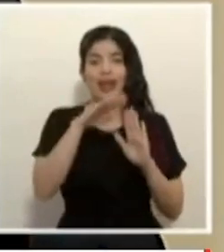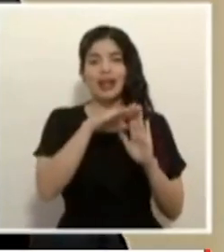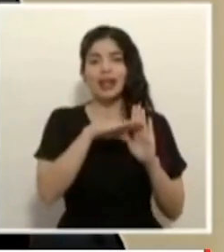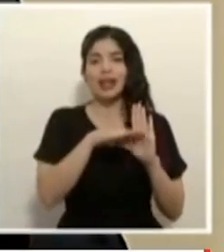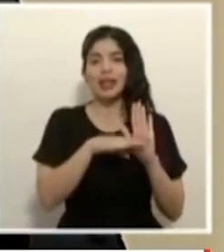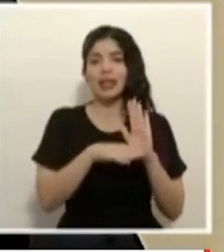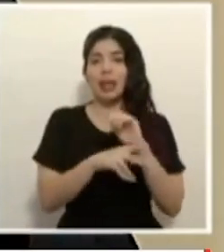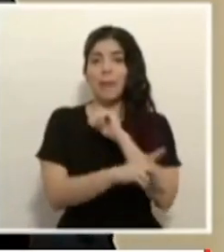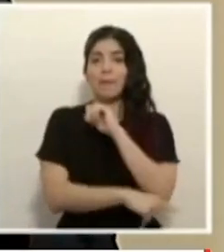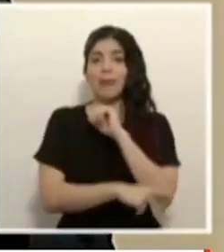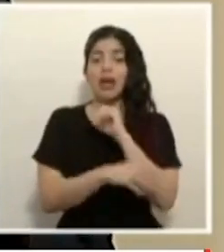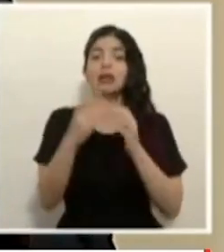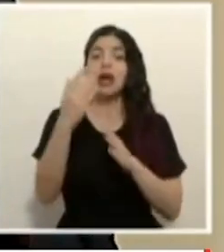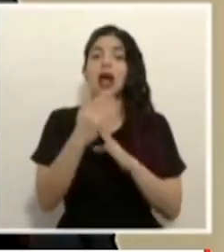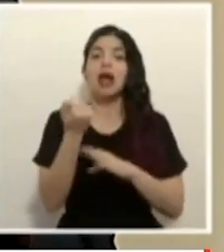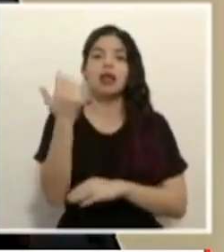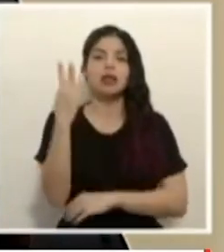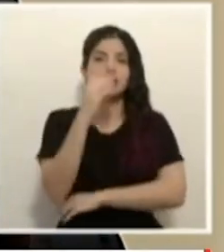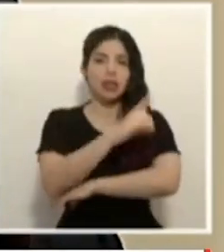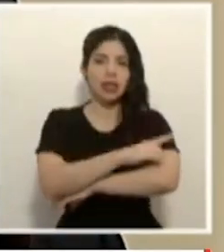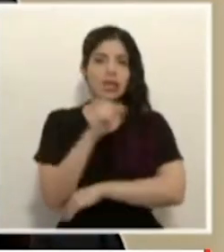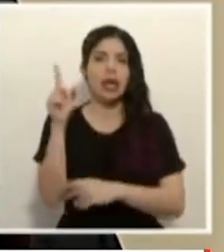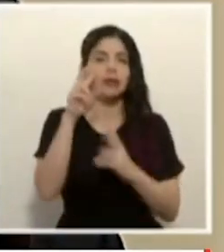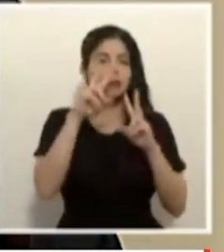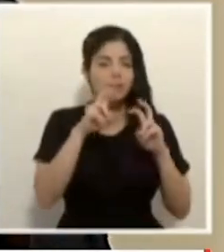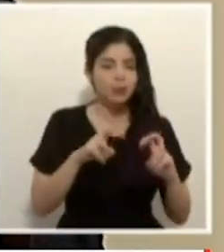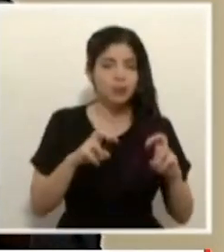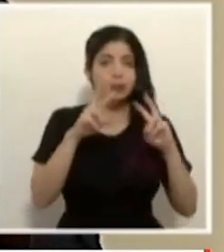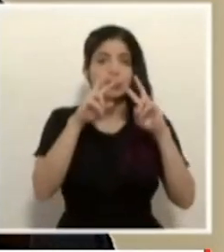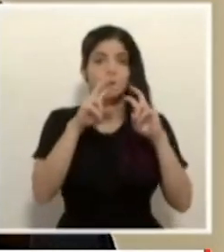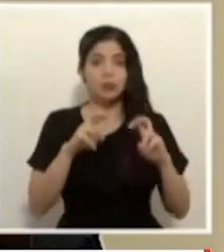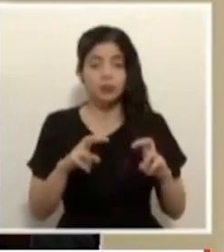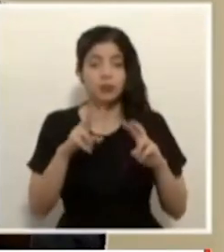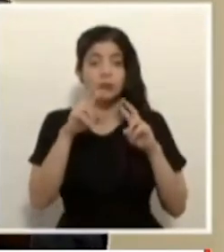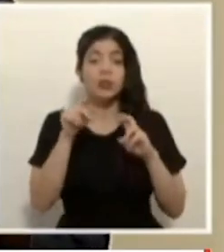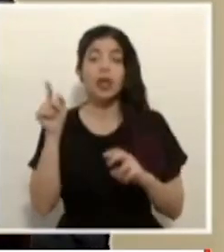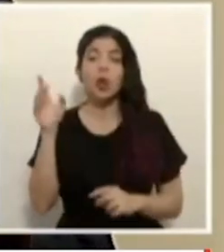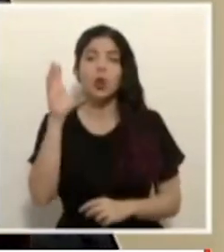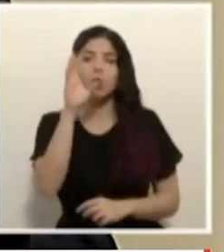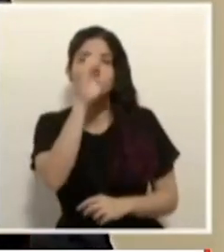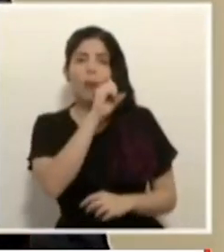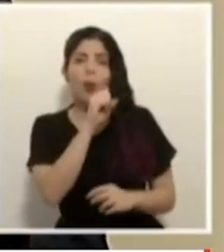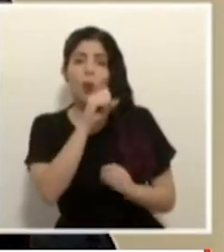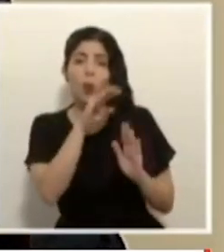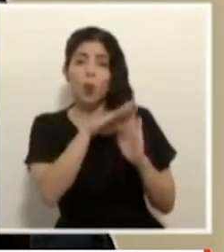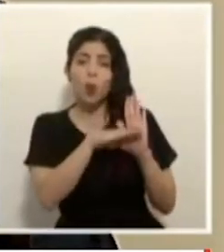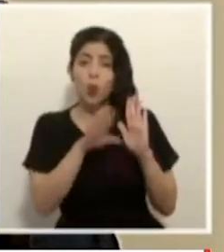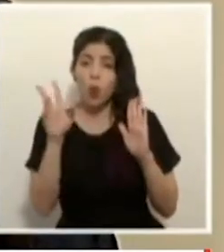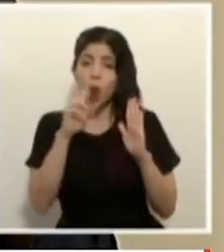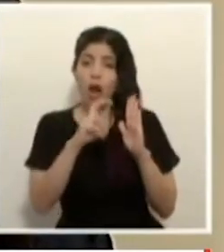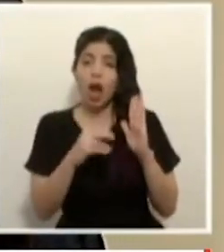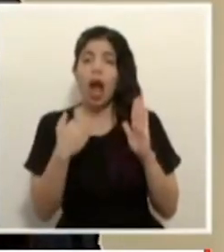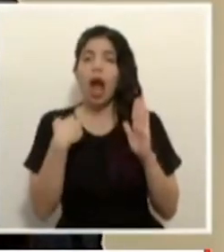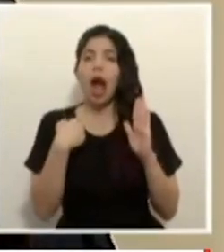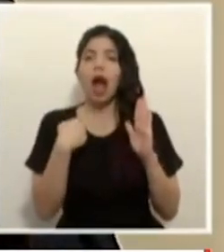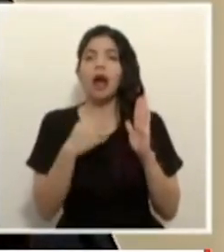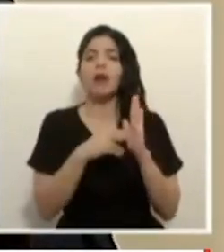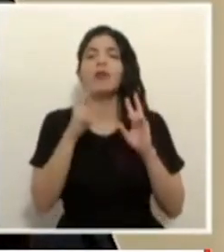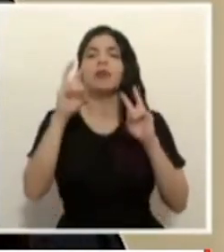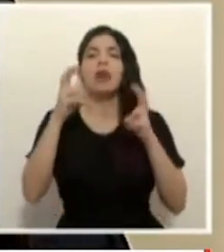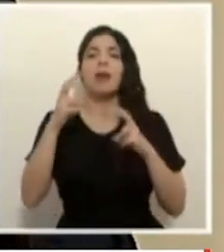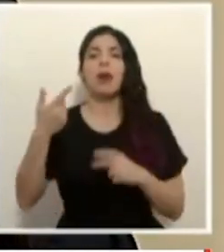cada 15 días y entre los factores que toman cuenta para el análisis hay un tema de reciprocidad